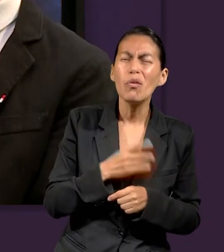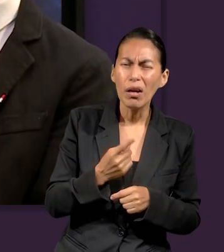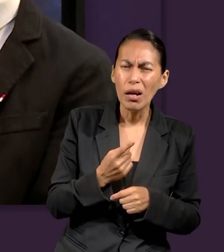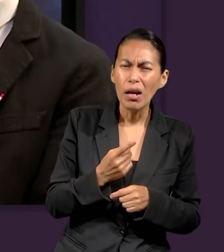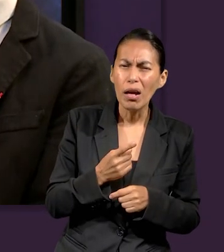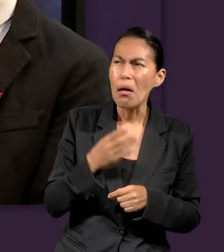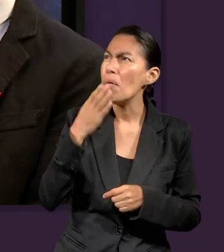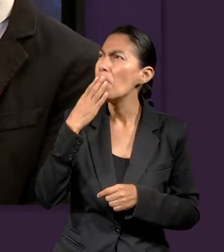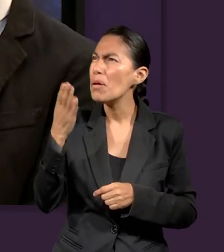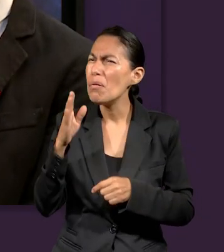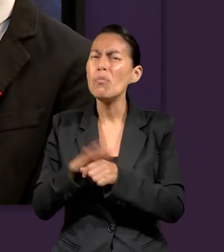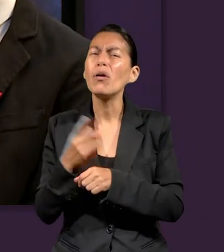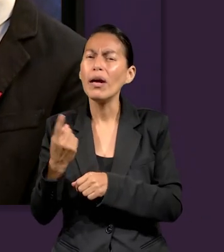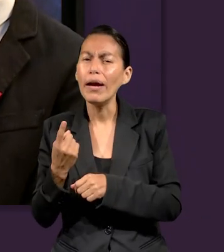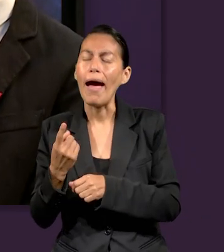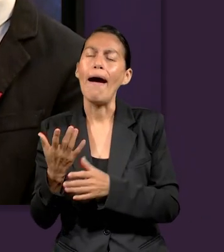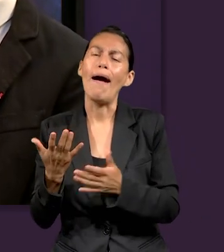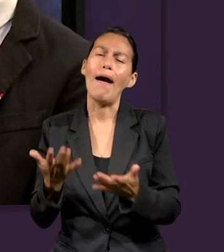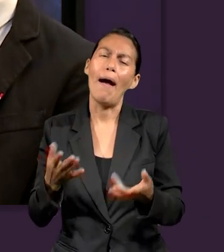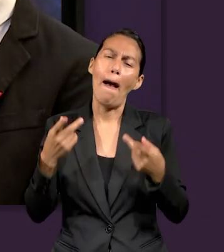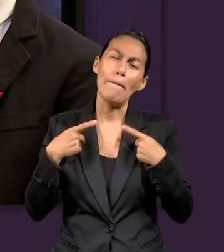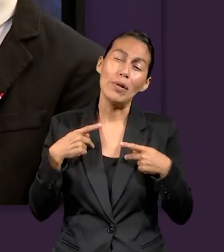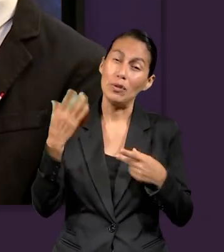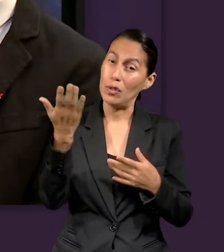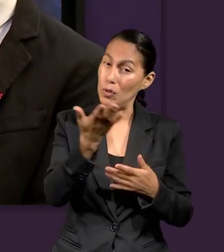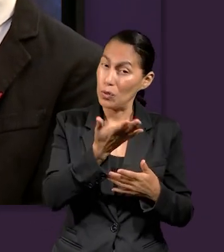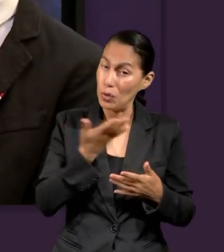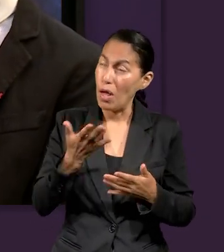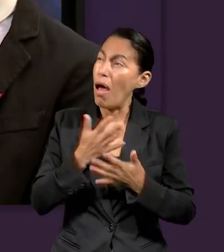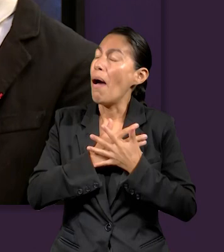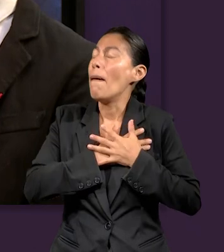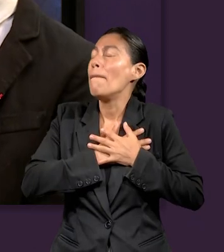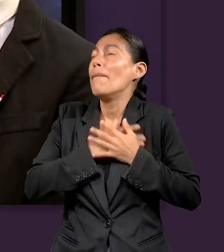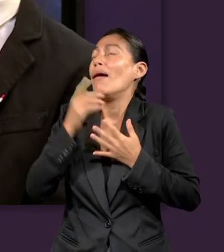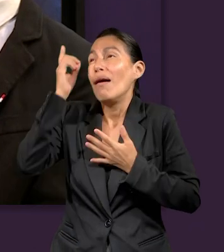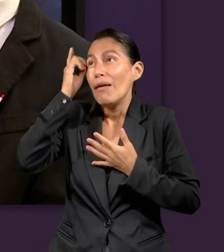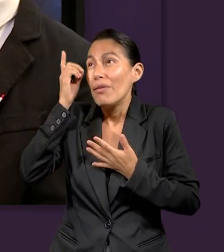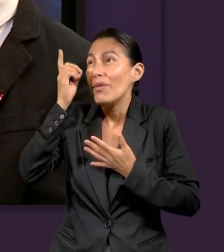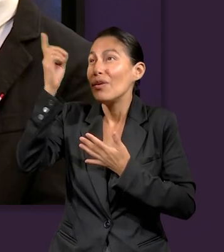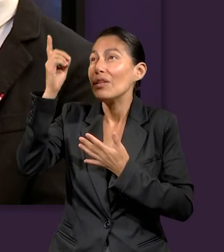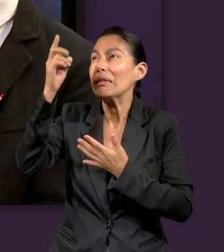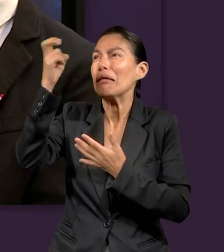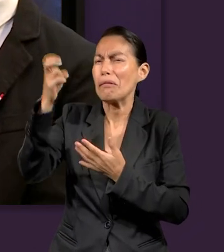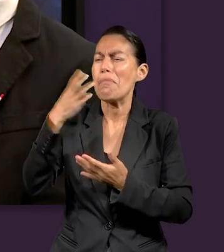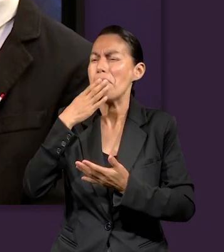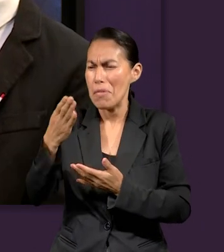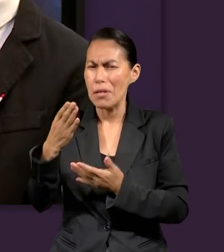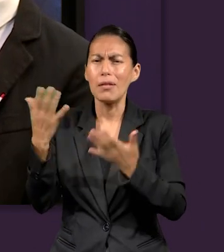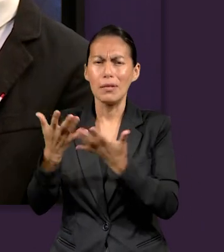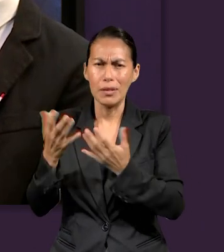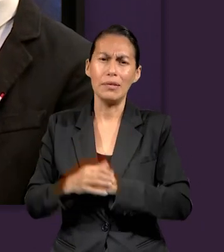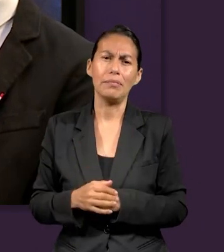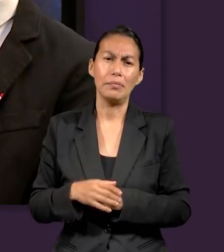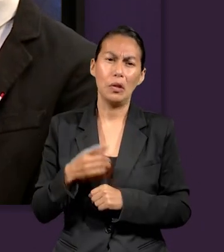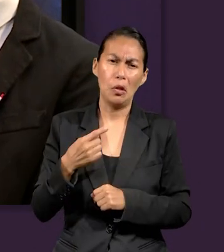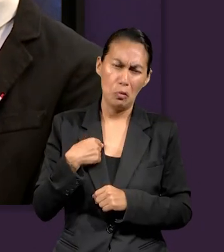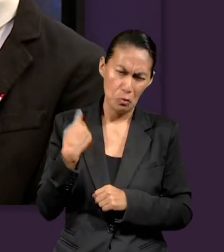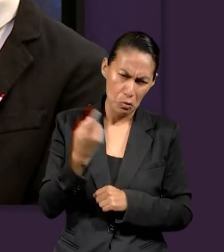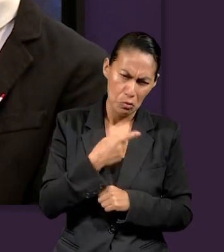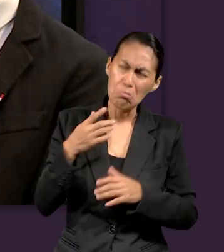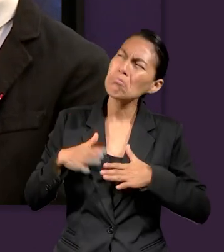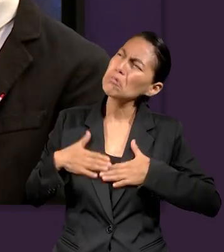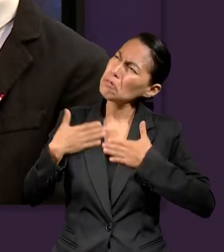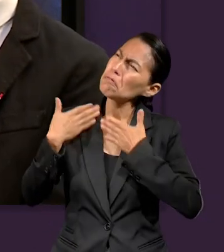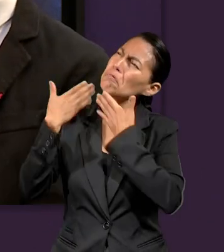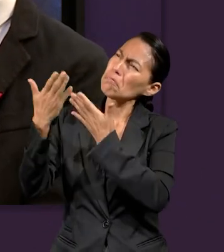hacemos las obras? Porque creemos en Jesús. Así es. Por amor a Jesús, hacemos las obras. Entonces yo creo que no debemos tener miedo,